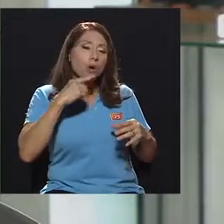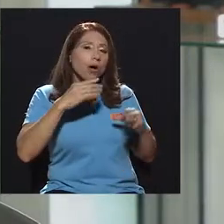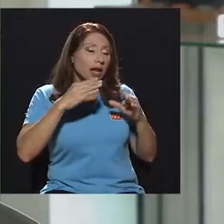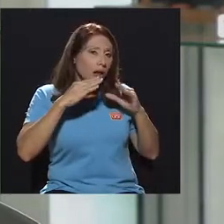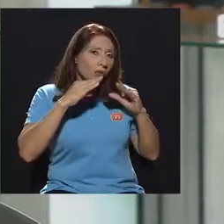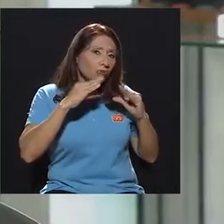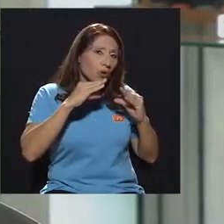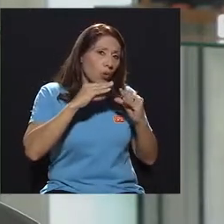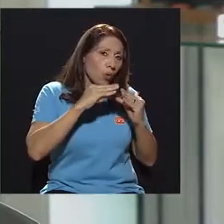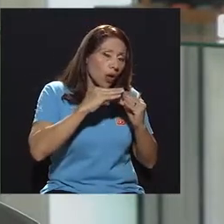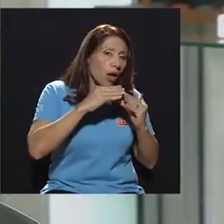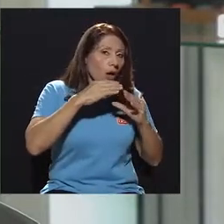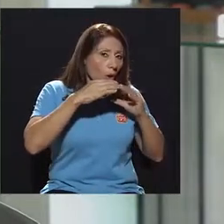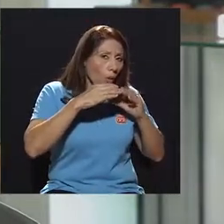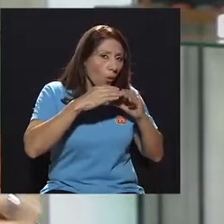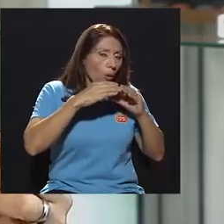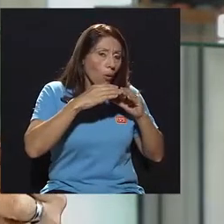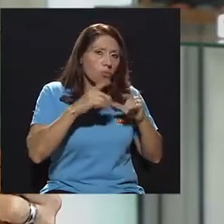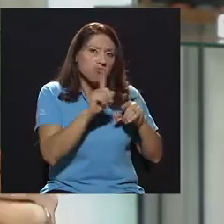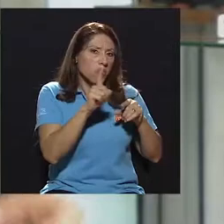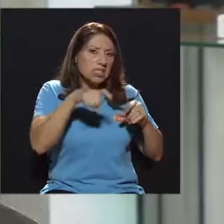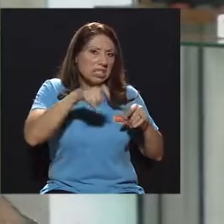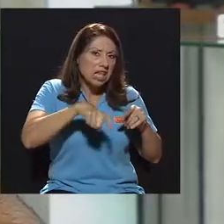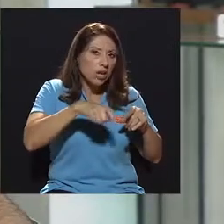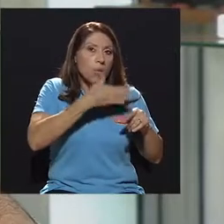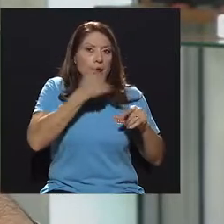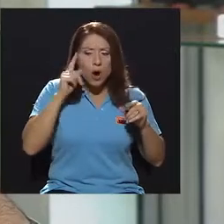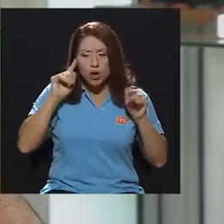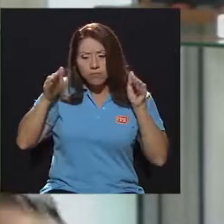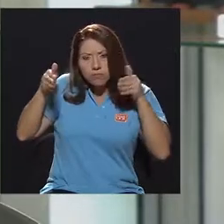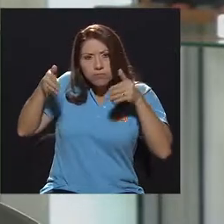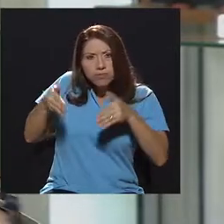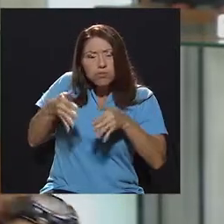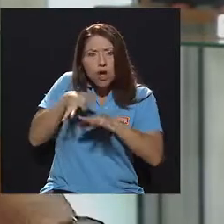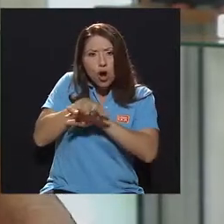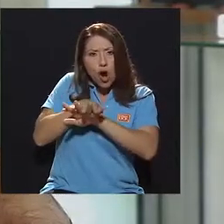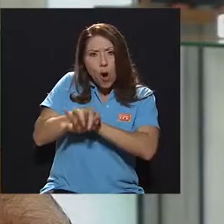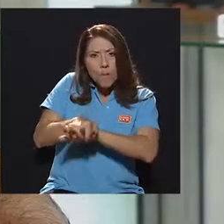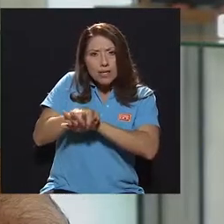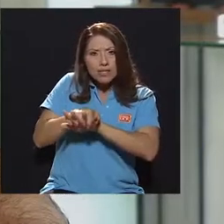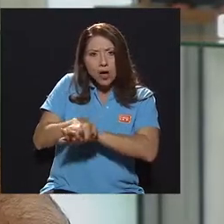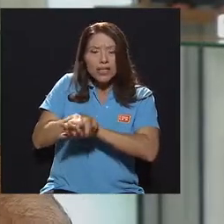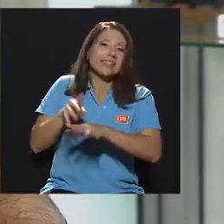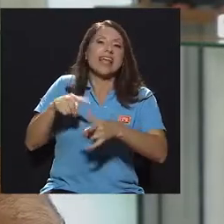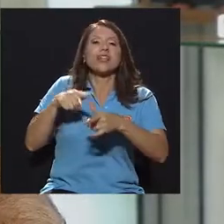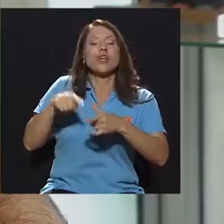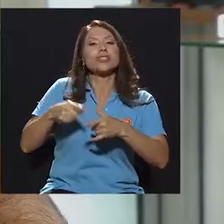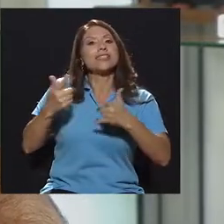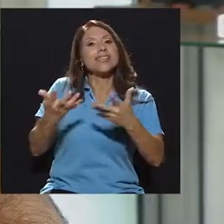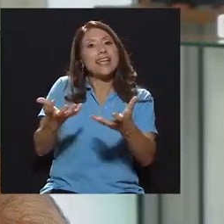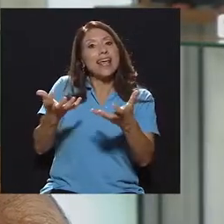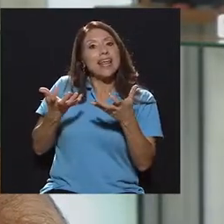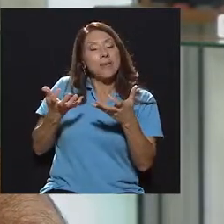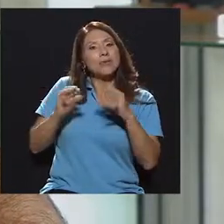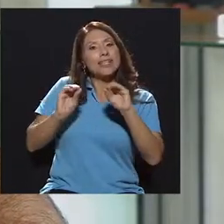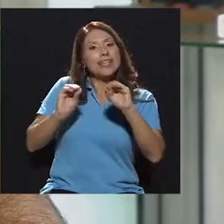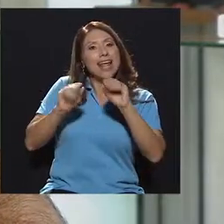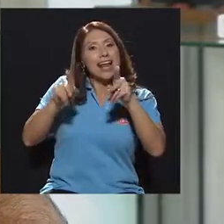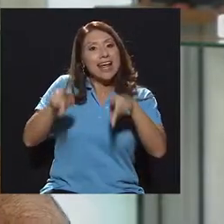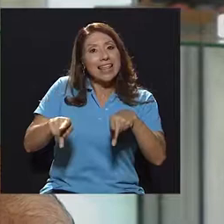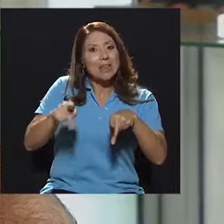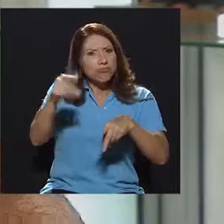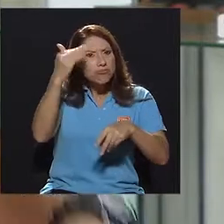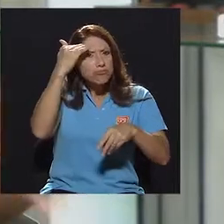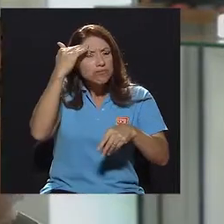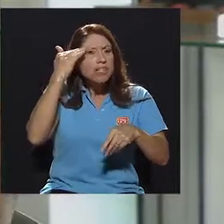eficientes, vamos a centrarnos en las compresiones. Entonces, se dijo, ok, queremos enseñarle a la gente, dar ventilaciones